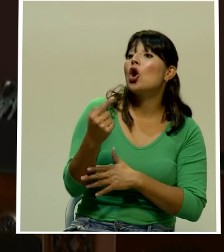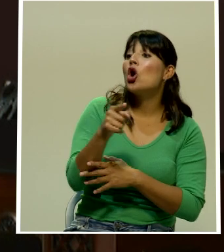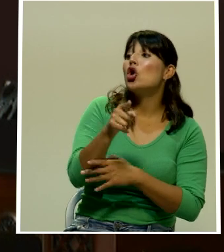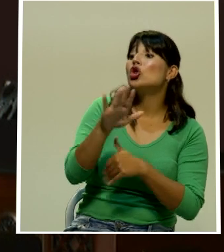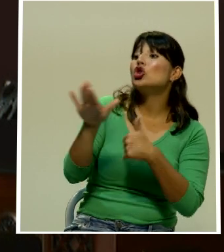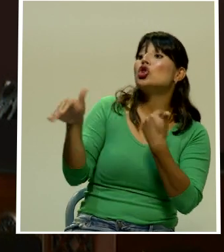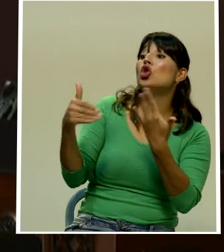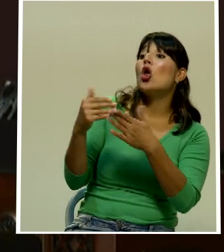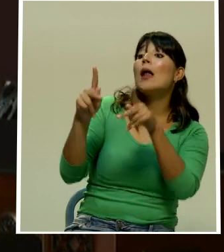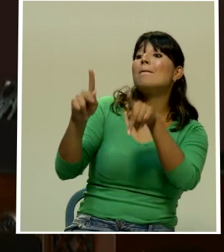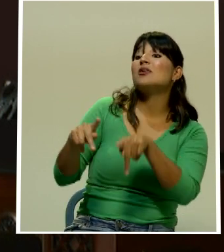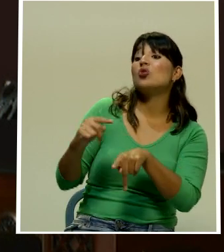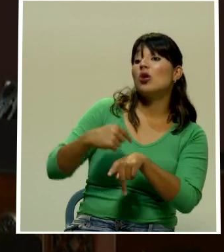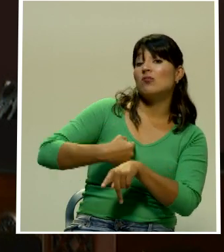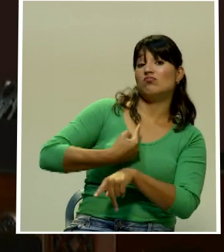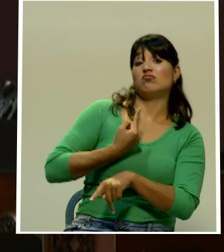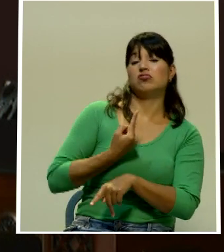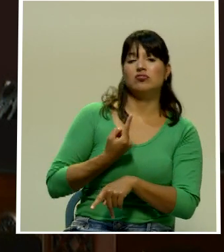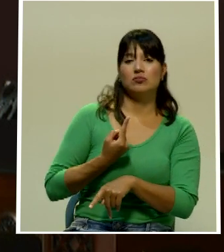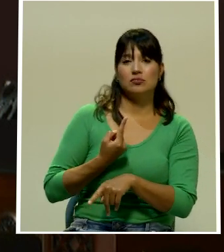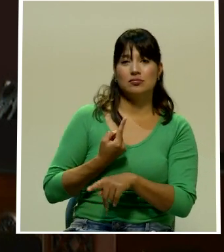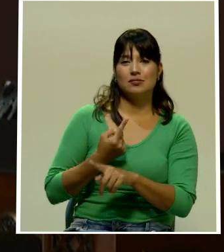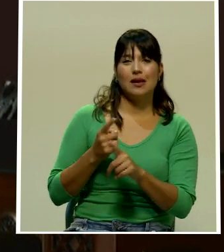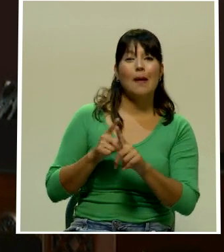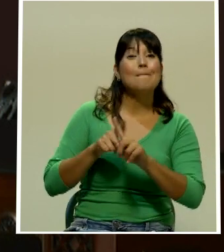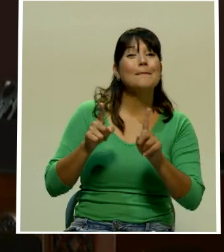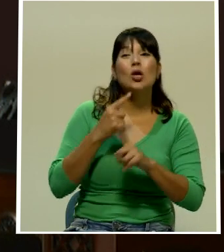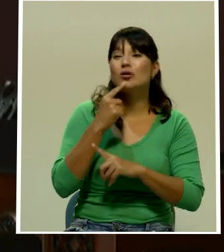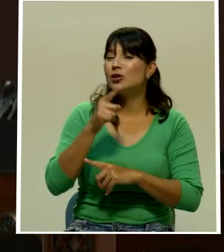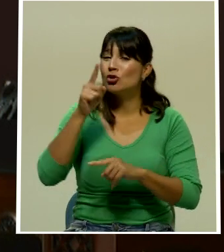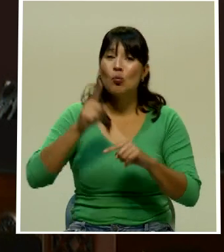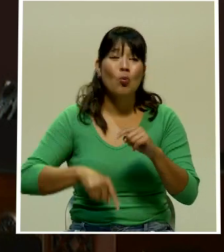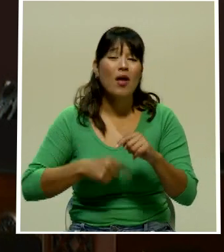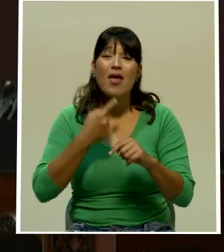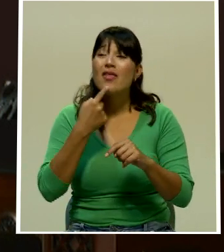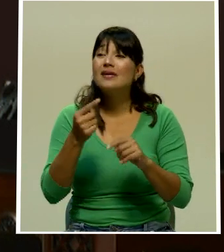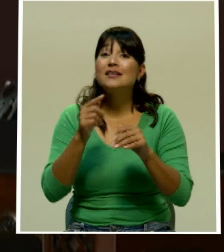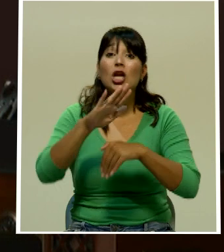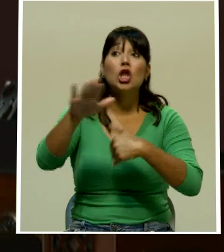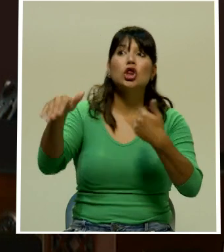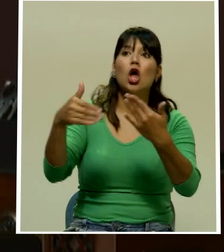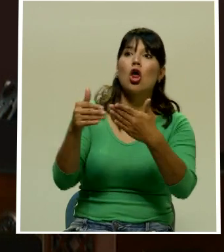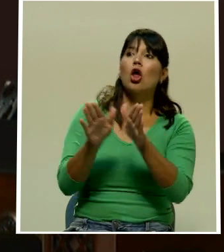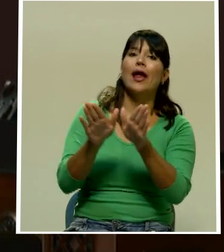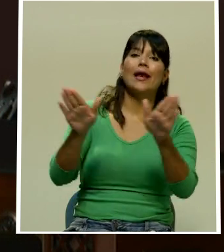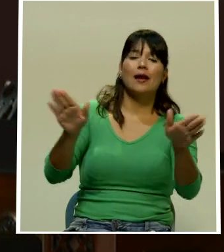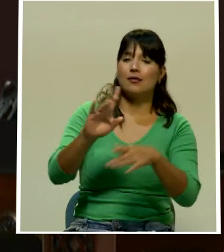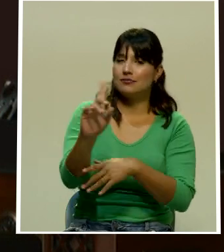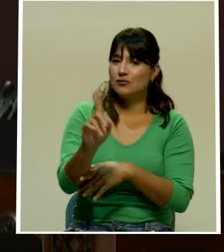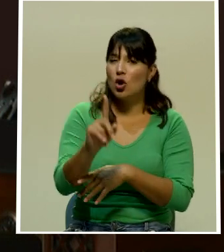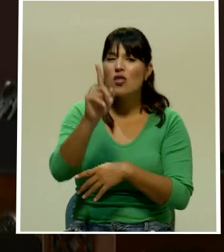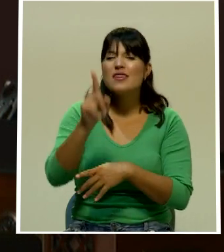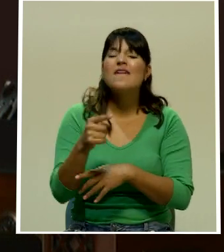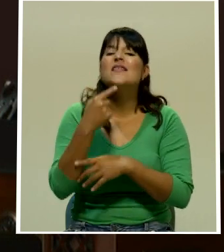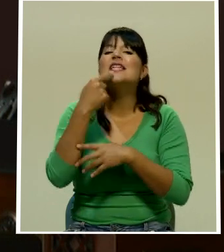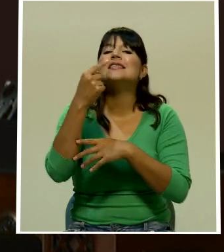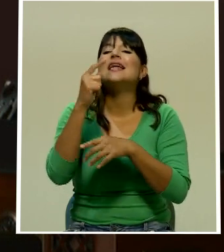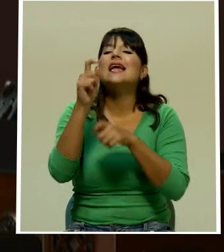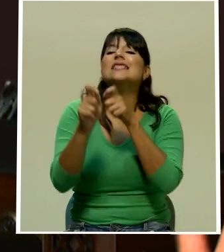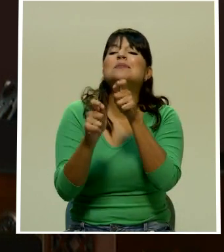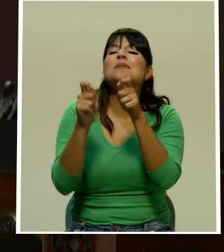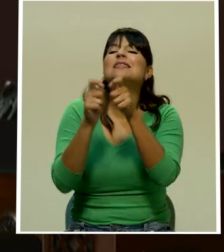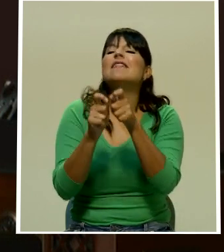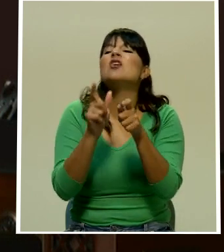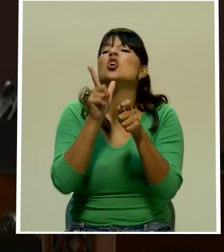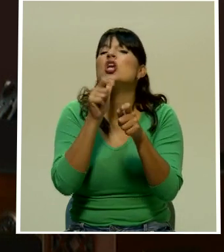dichas amenazas. Era uno de los peligros procesales y que el juzgado argumenta que no se está concretando